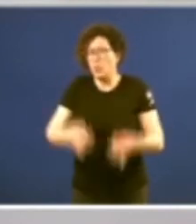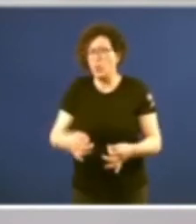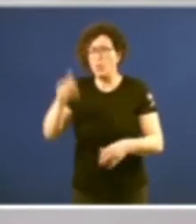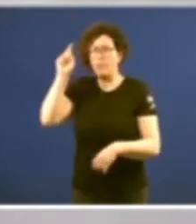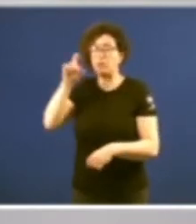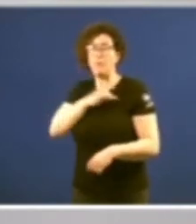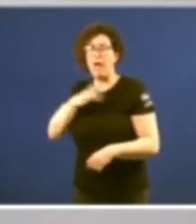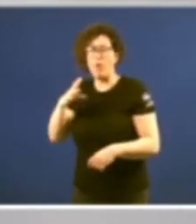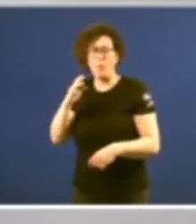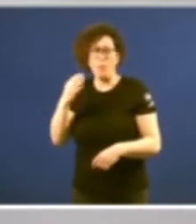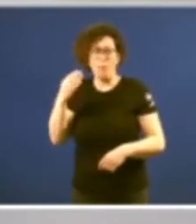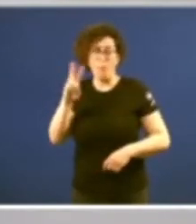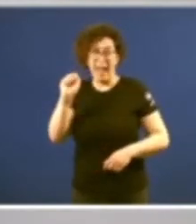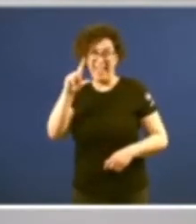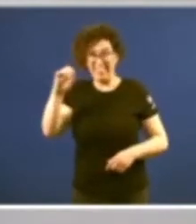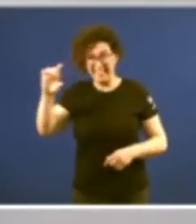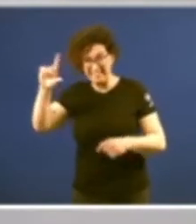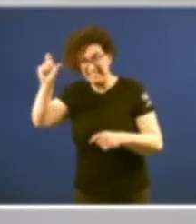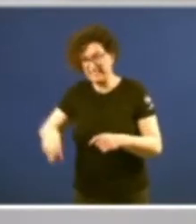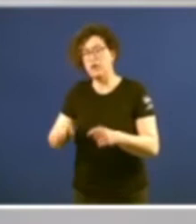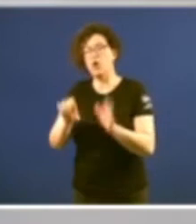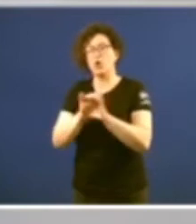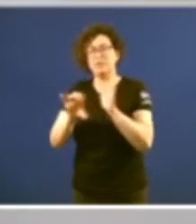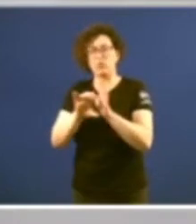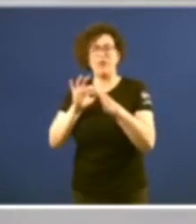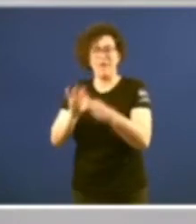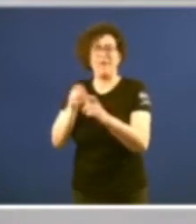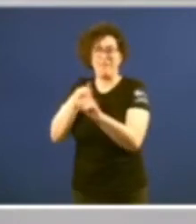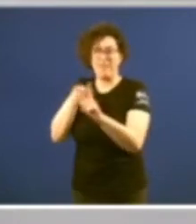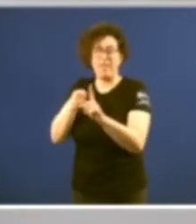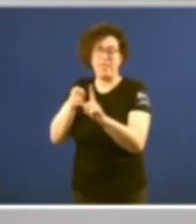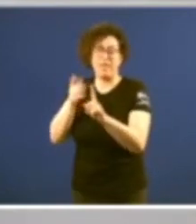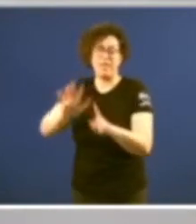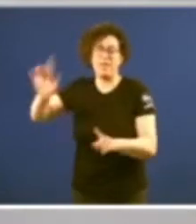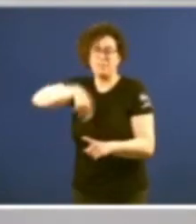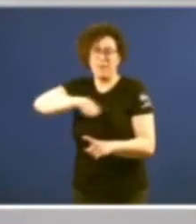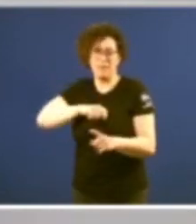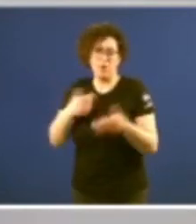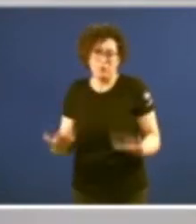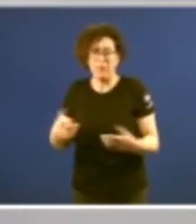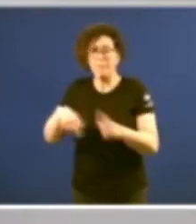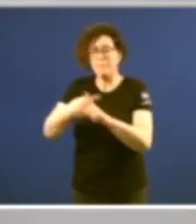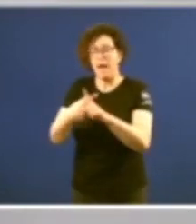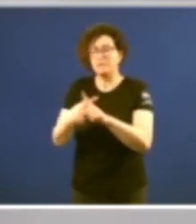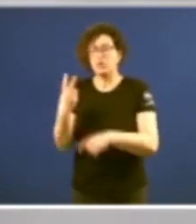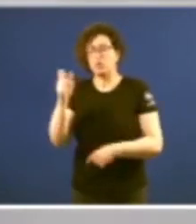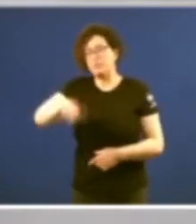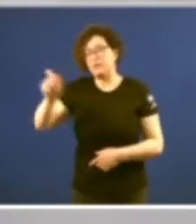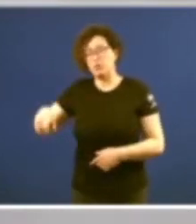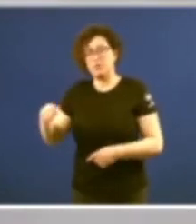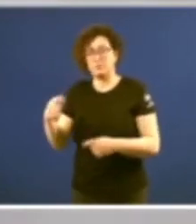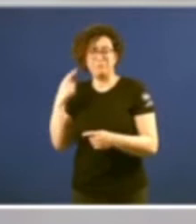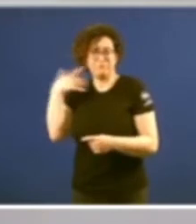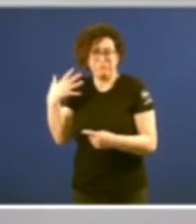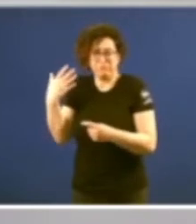Blanco Valdés constitucionalista de referencia na España contemporánea como as dúas prestixiosas constitucionalistas que nos